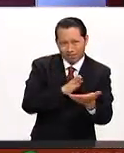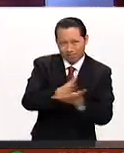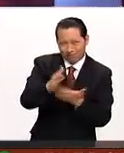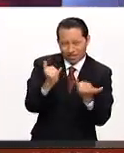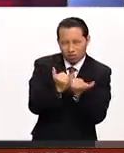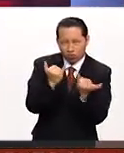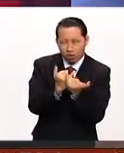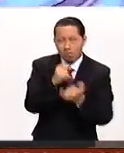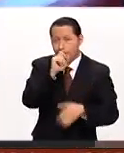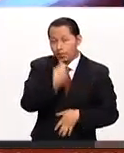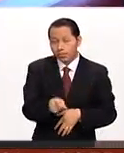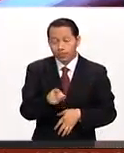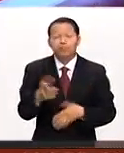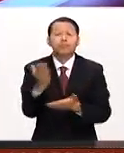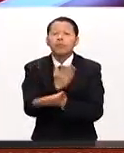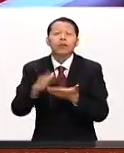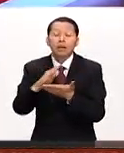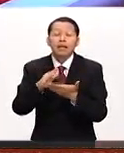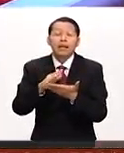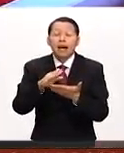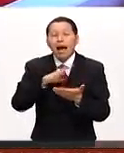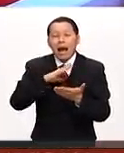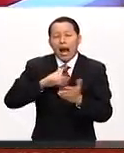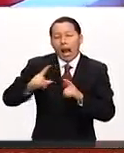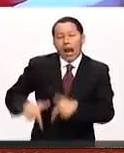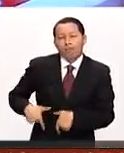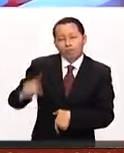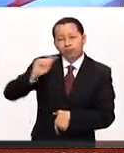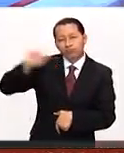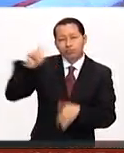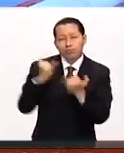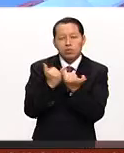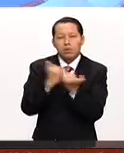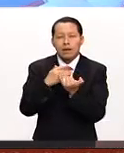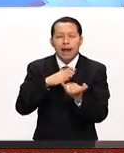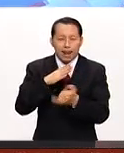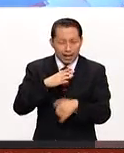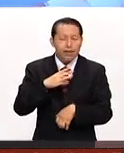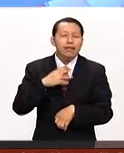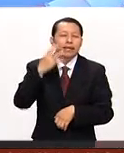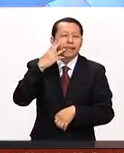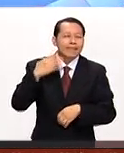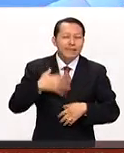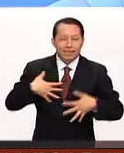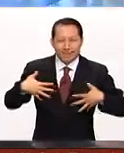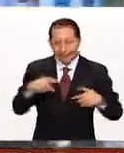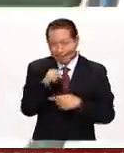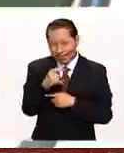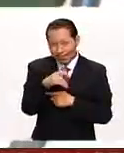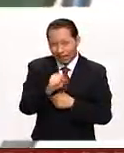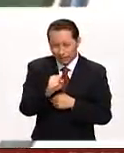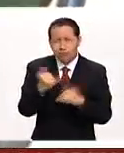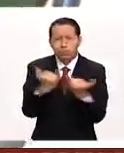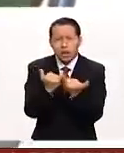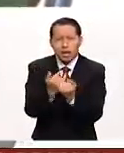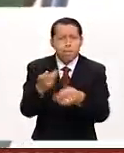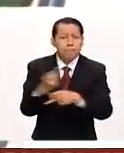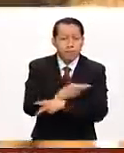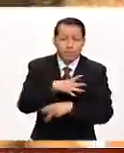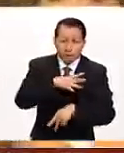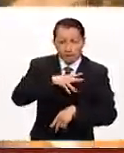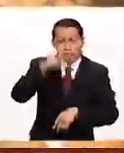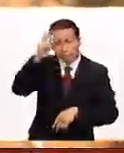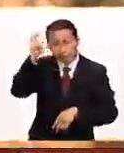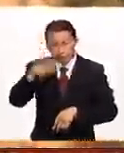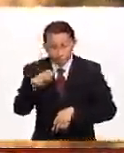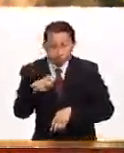Copa Libertadores. Ahora hablemos del campeón de campeones, esto fue el partido entre Tigres que fue el campeón del torneo antepasado y justamente del Pachuca